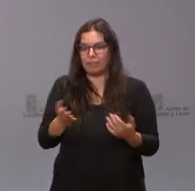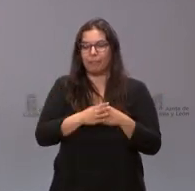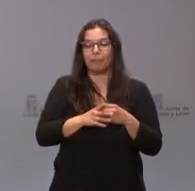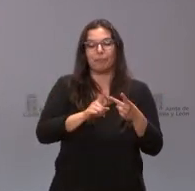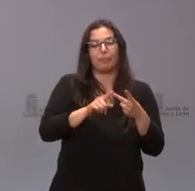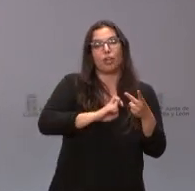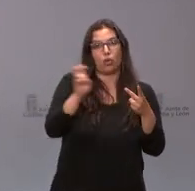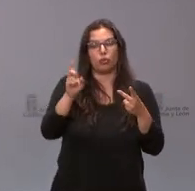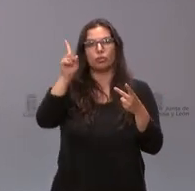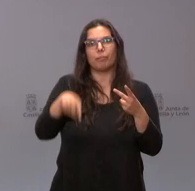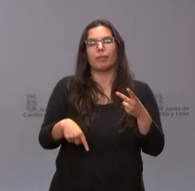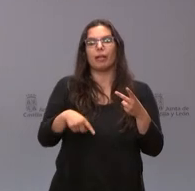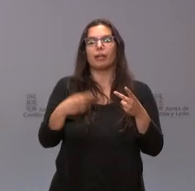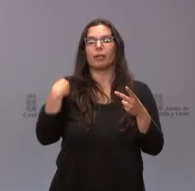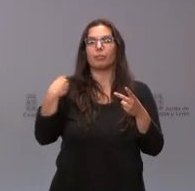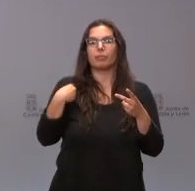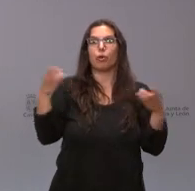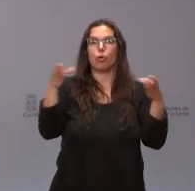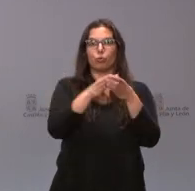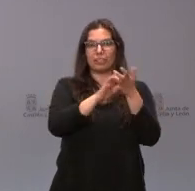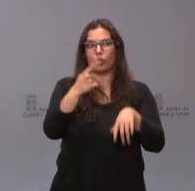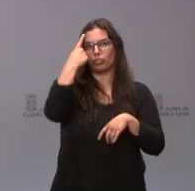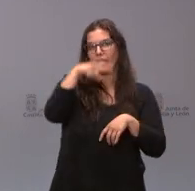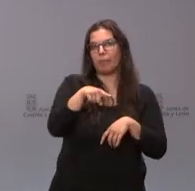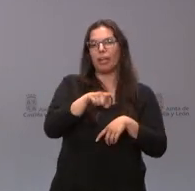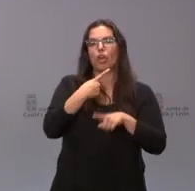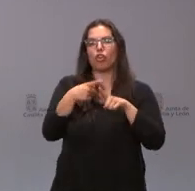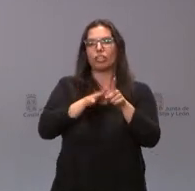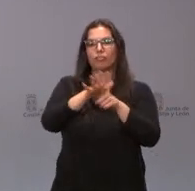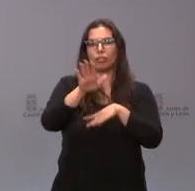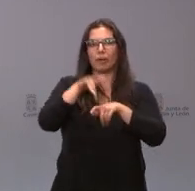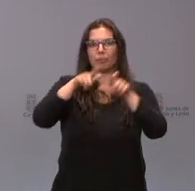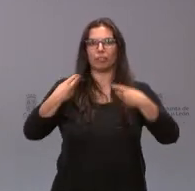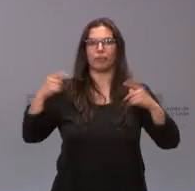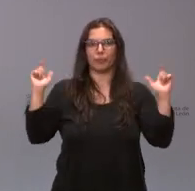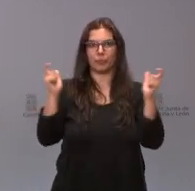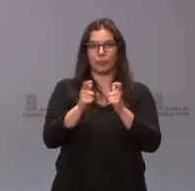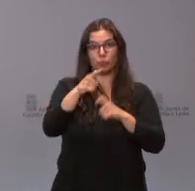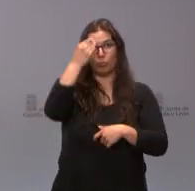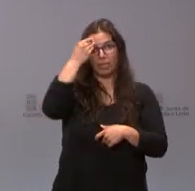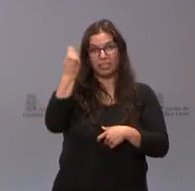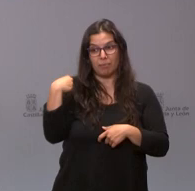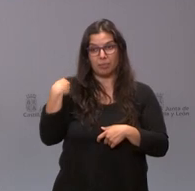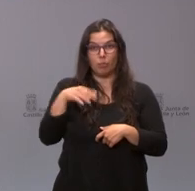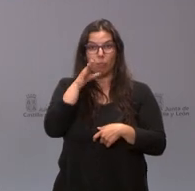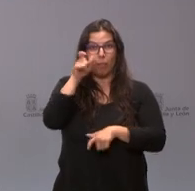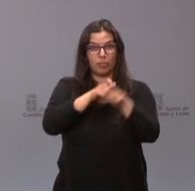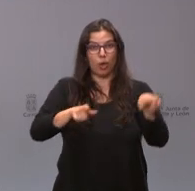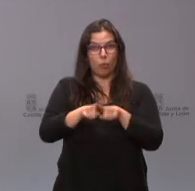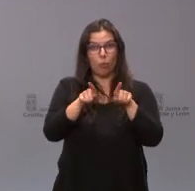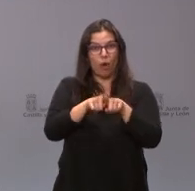identificados la Junta que influyen en la despoblación de la comunidad se encuentra la hipersexualización de la sociedad. Gracias.